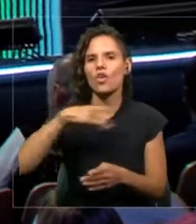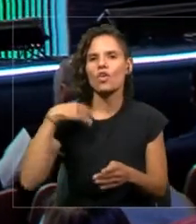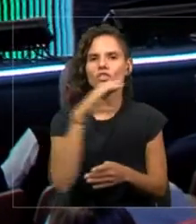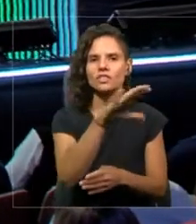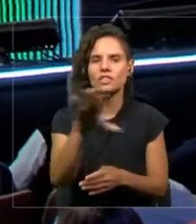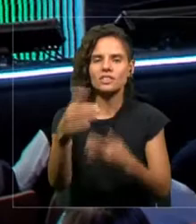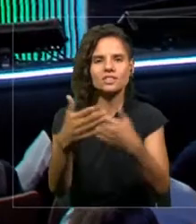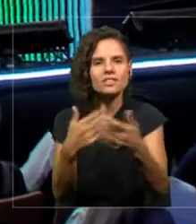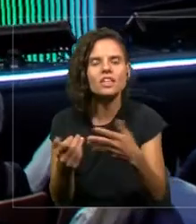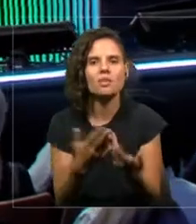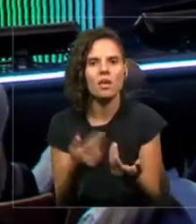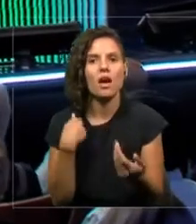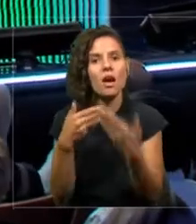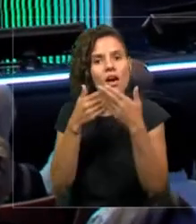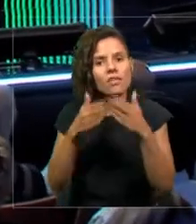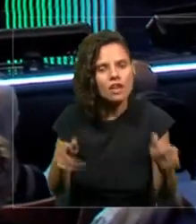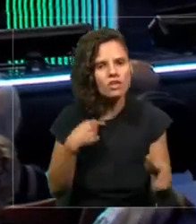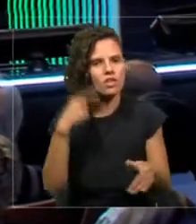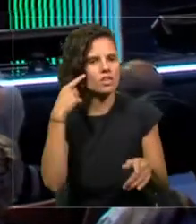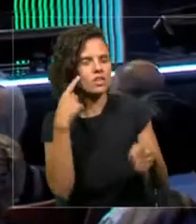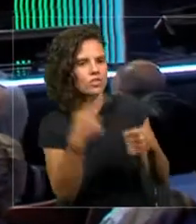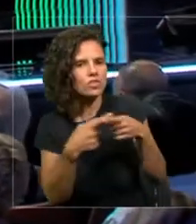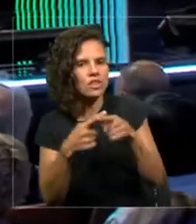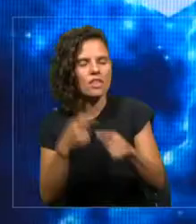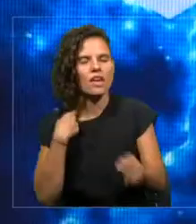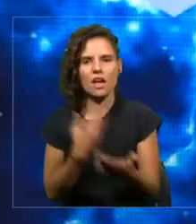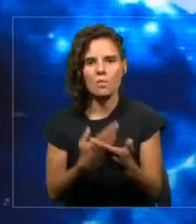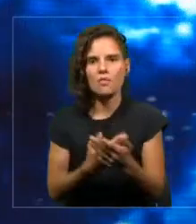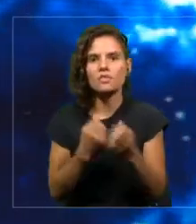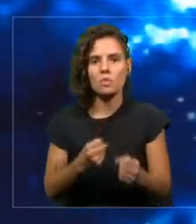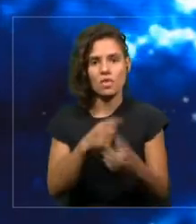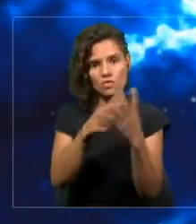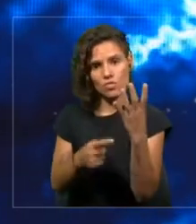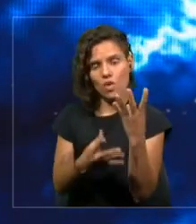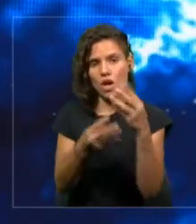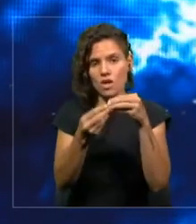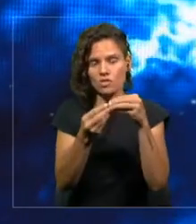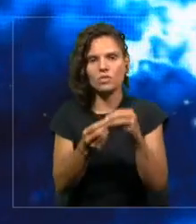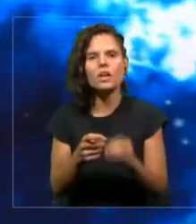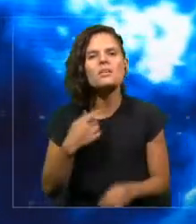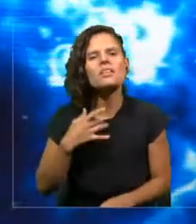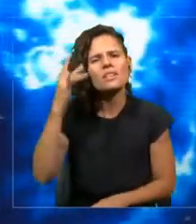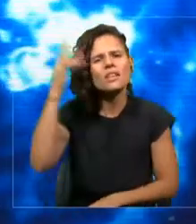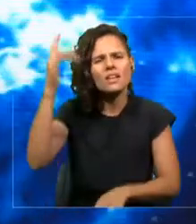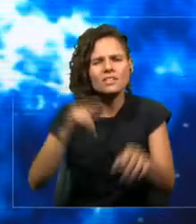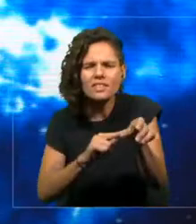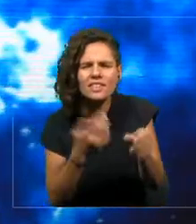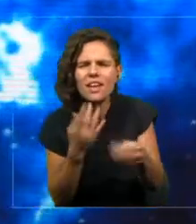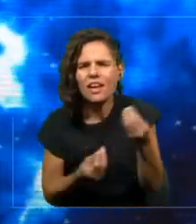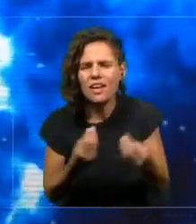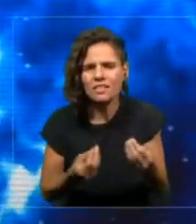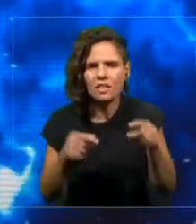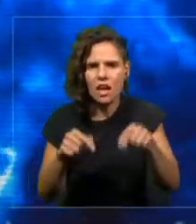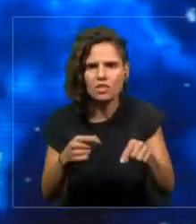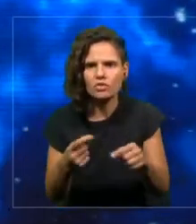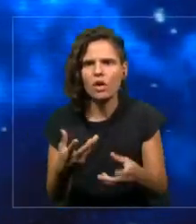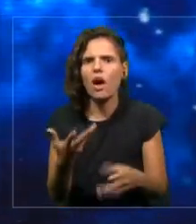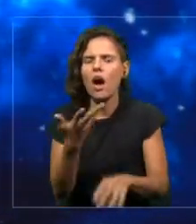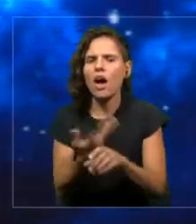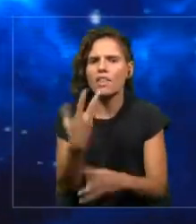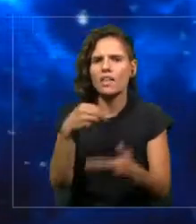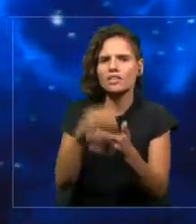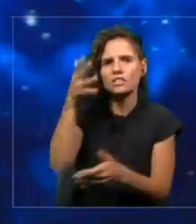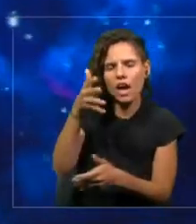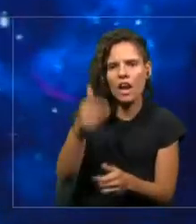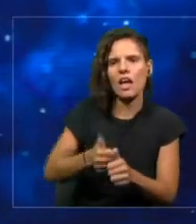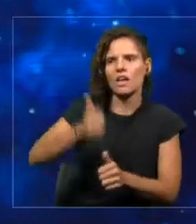y aprovechando estas herramientas. ¿Qué es la inteligencia artificial? Esto ha sido parte de las charlas durante todo el día de ayer, hoy y